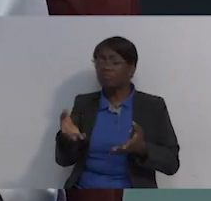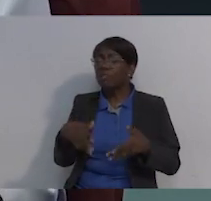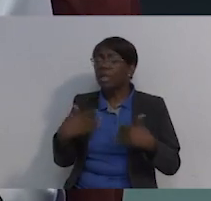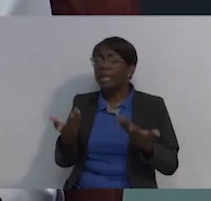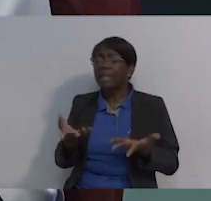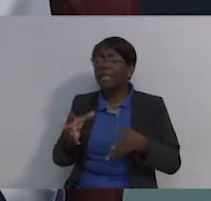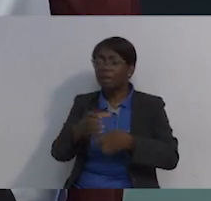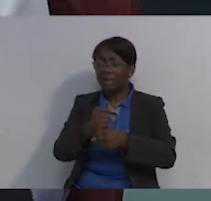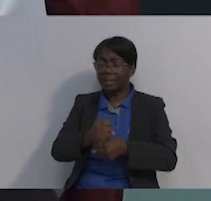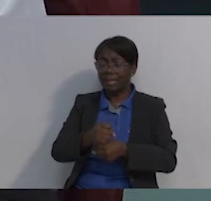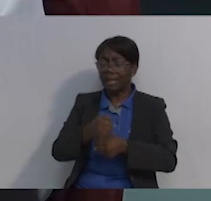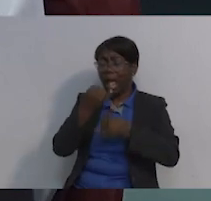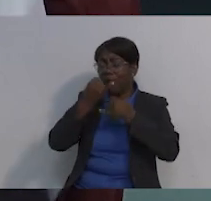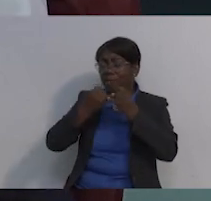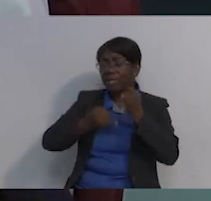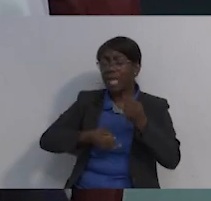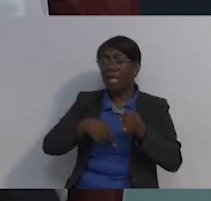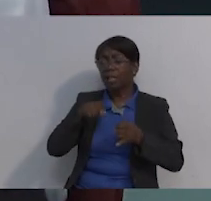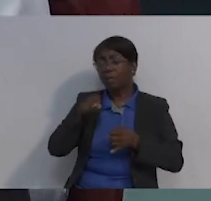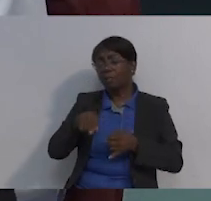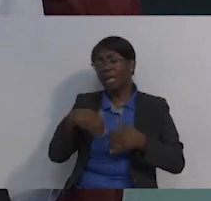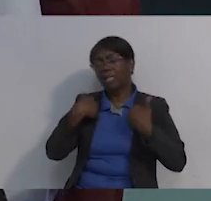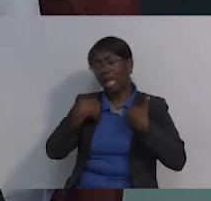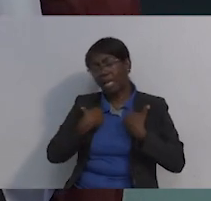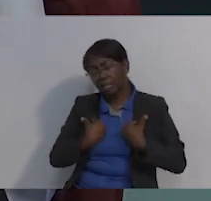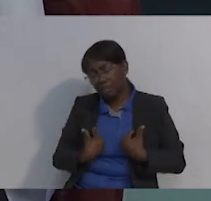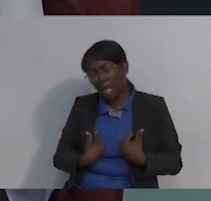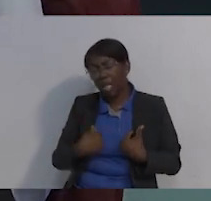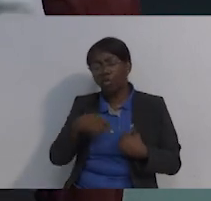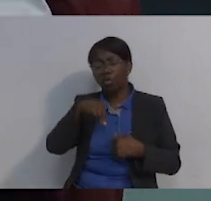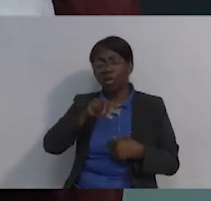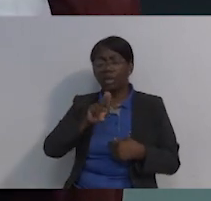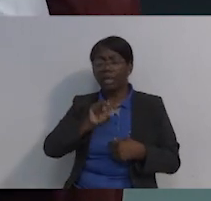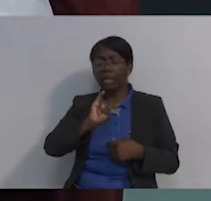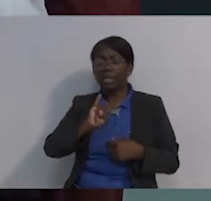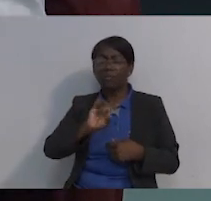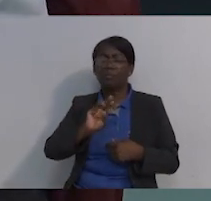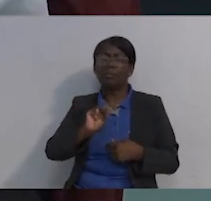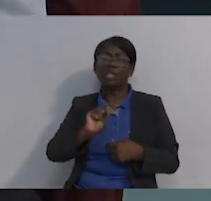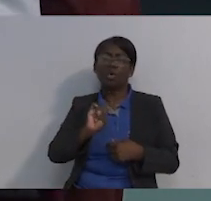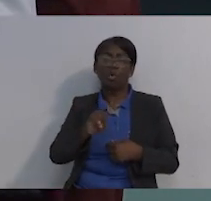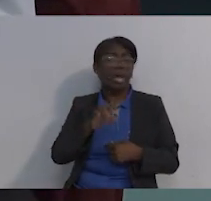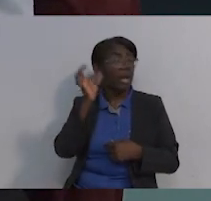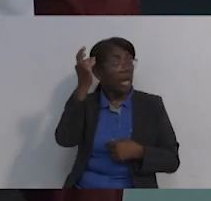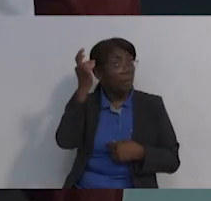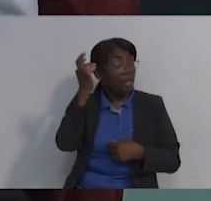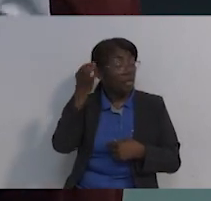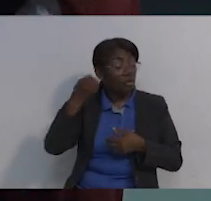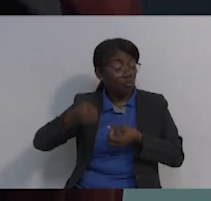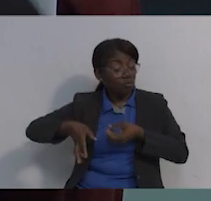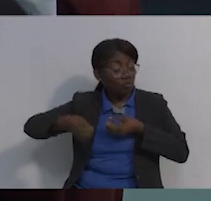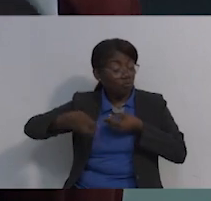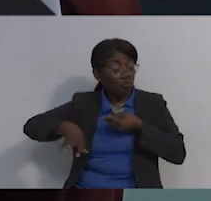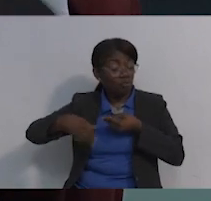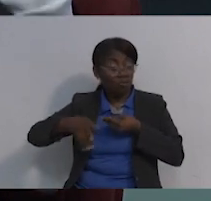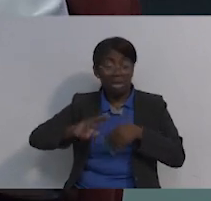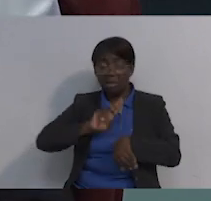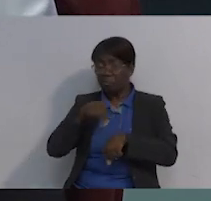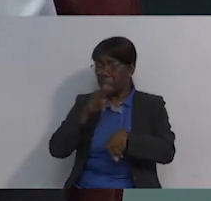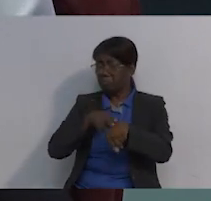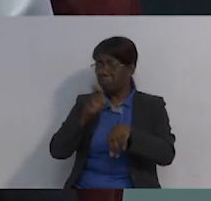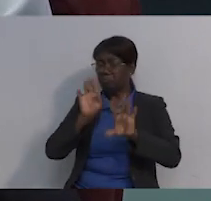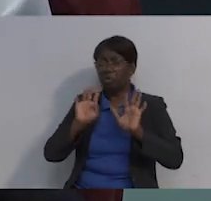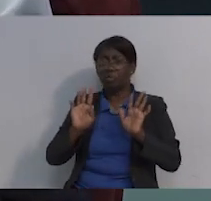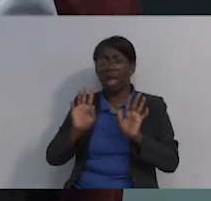el pelo, pero eso está de moda ahora. Pero todo eso vuelve a la normalidad. O sea, te vuelve a